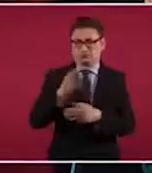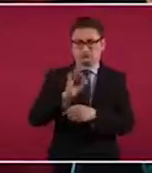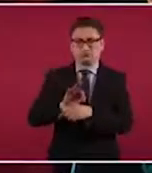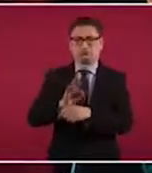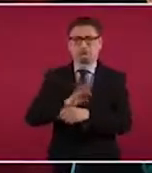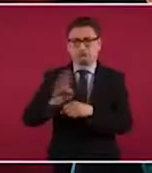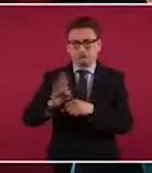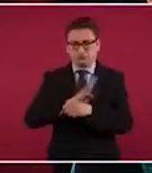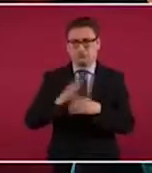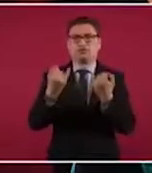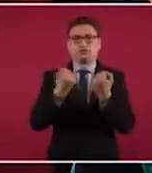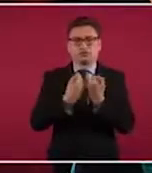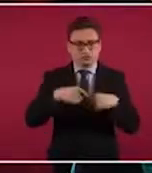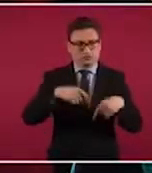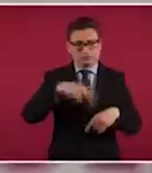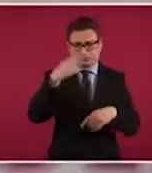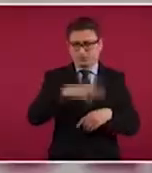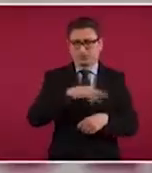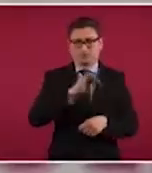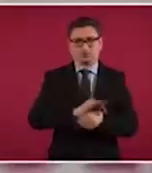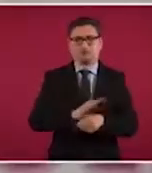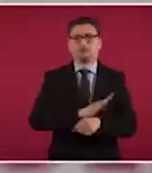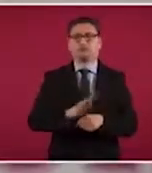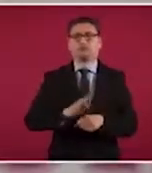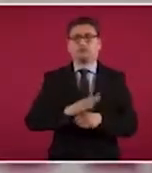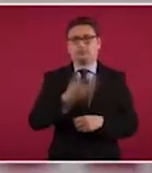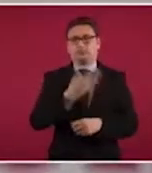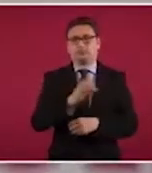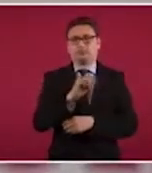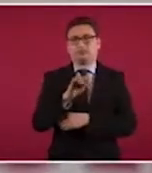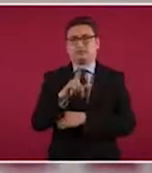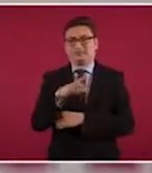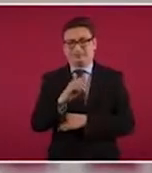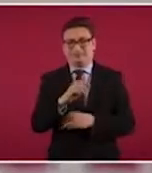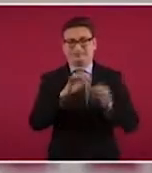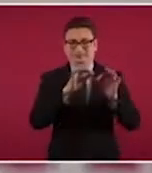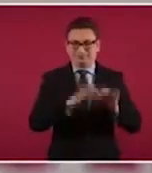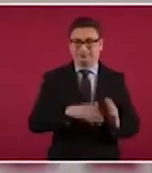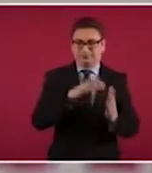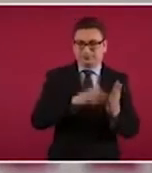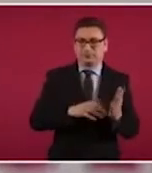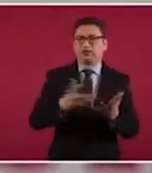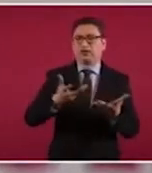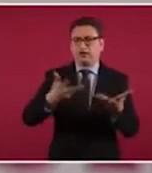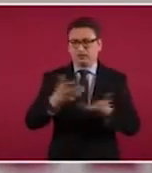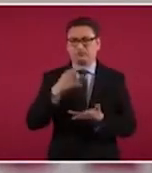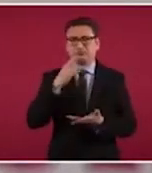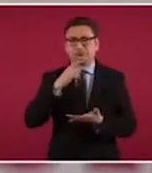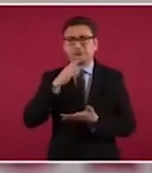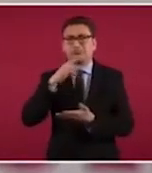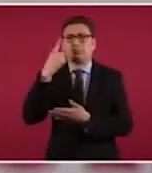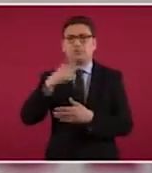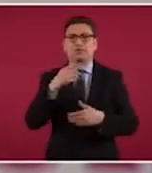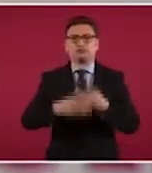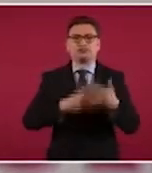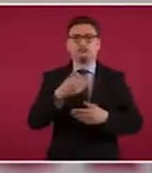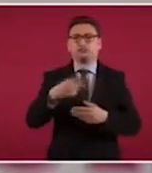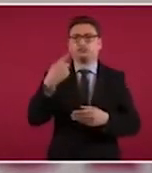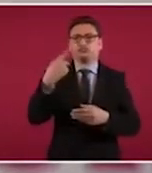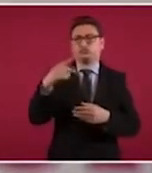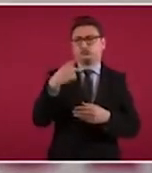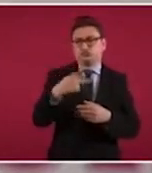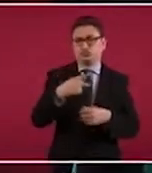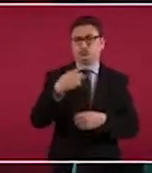lo sería para el pueblo de México, dice el presidente López Obrador. Hagámoslo pronto para evitar que el proceso electoral de su país,